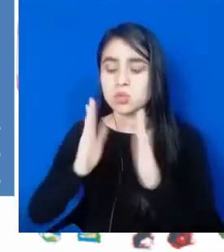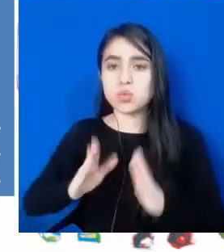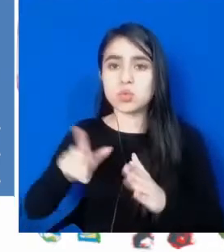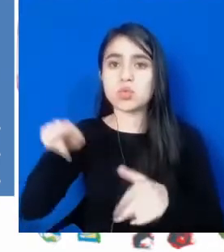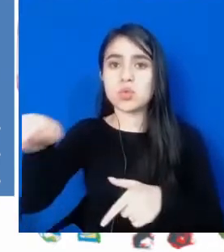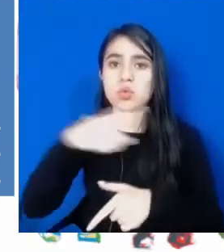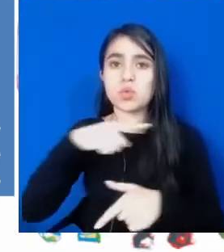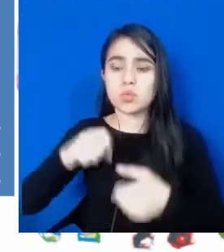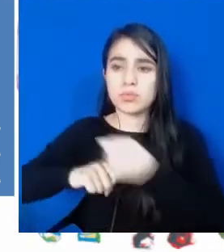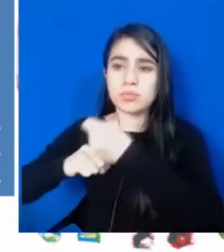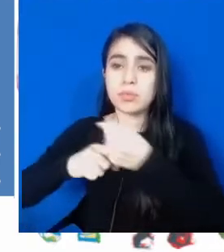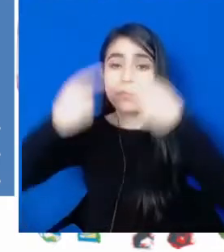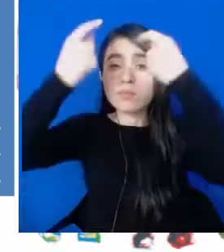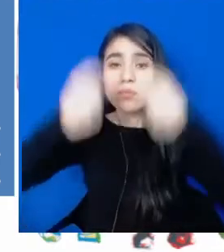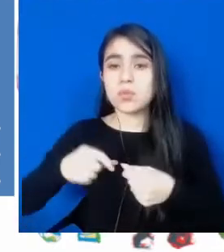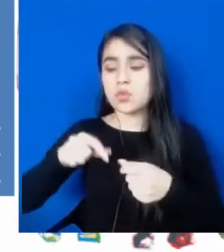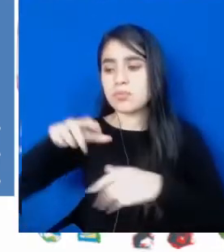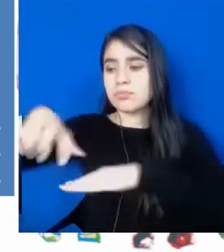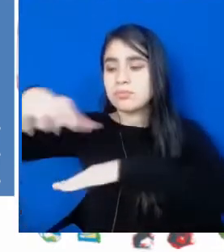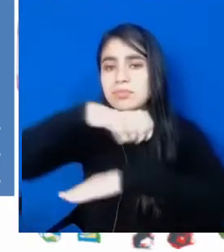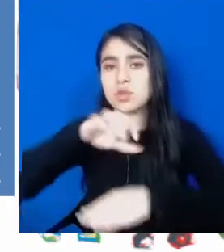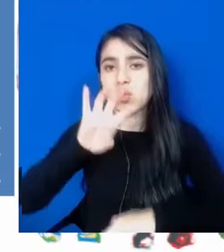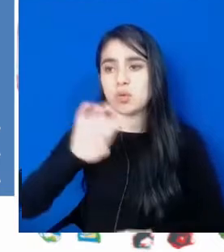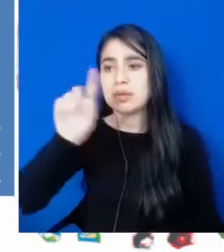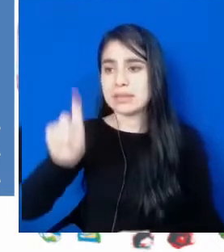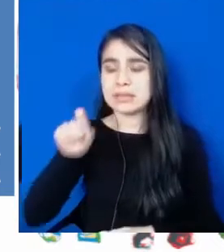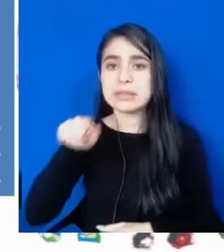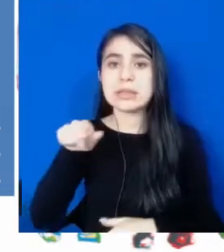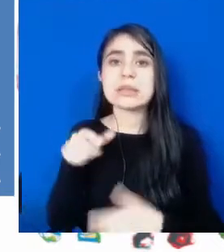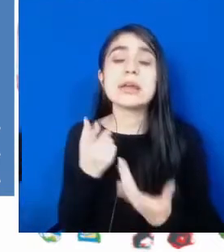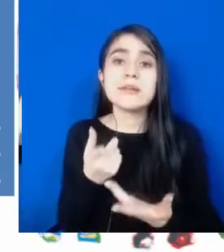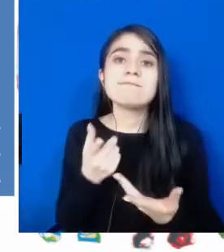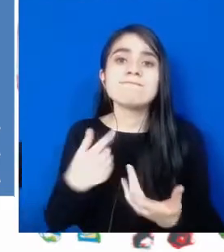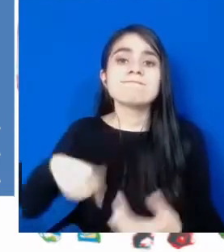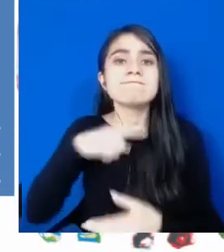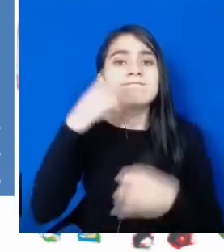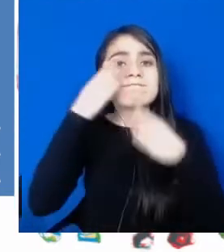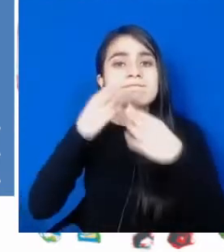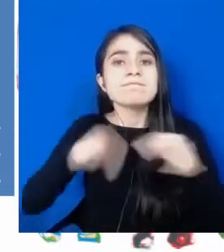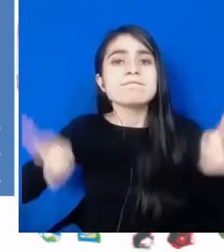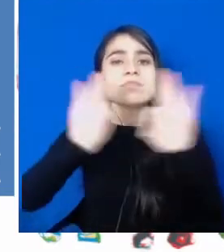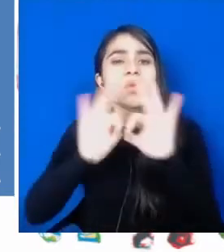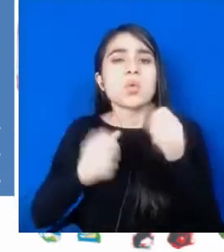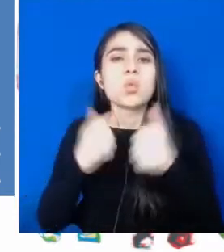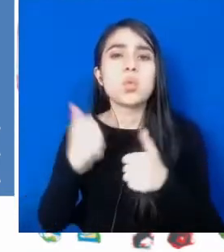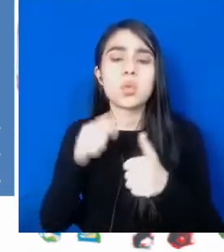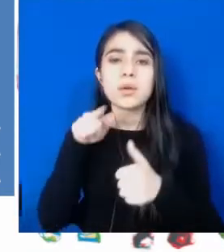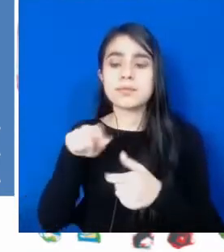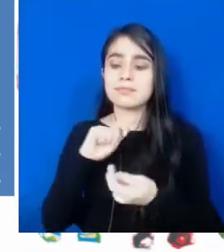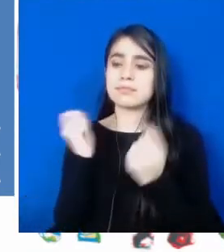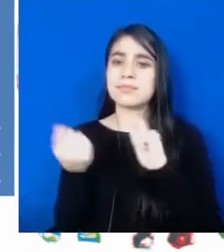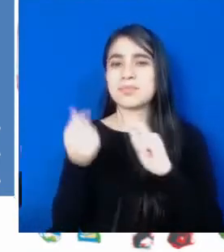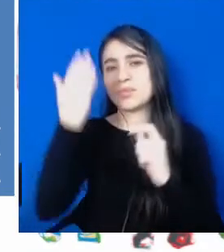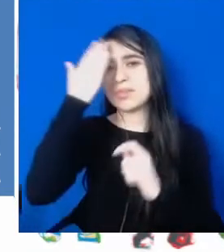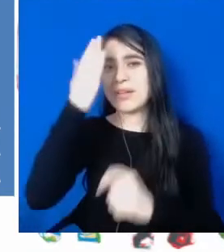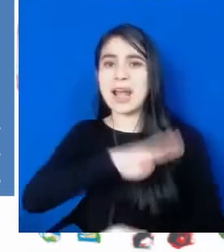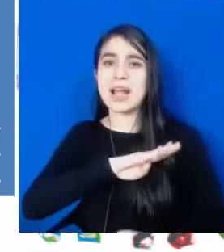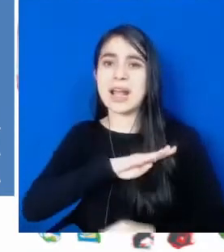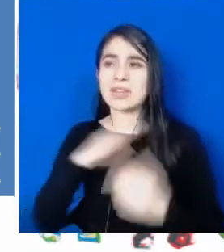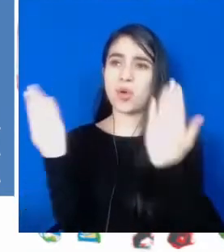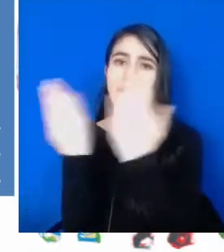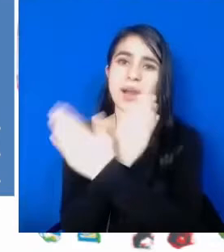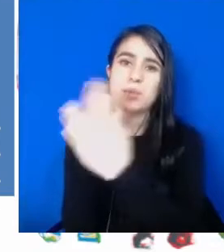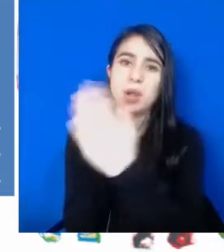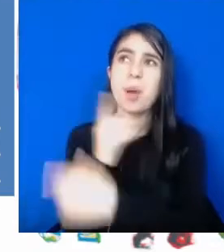escolar, eso de las 96 entidades territoriales certificadas, un avance importante en épocas de más de cambios de